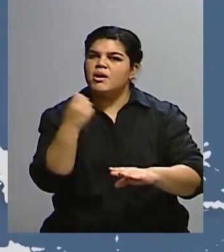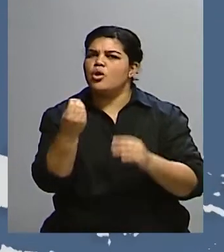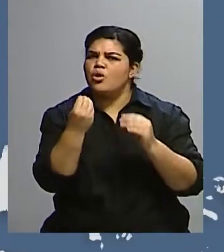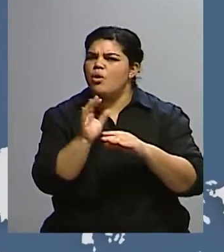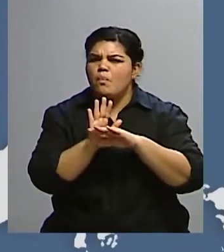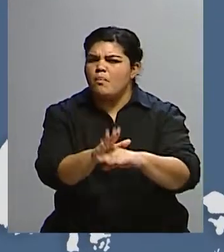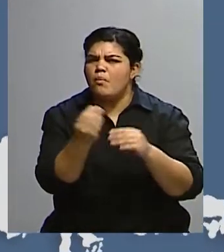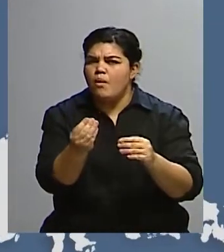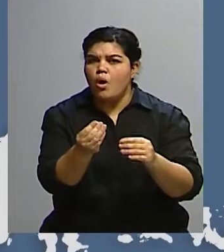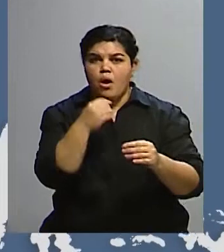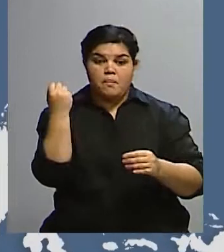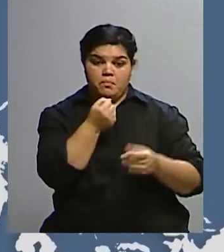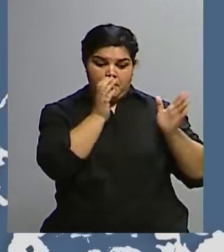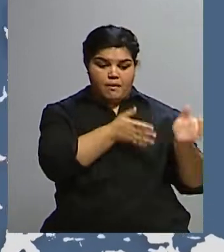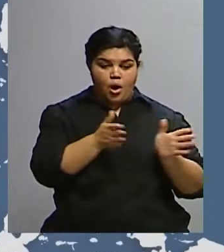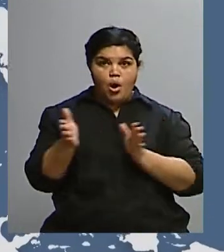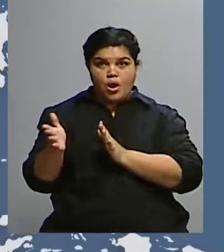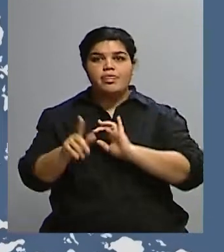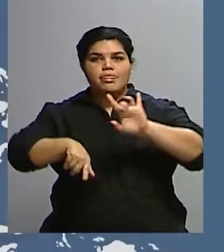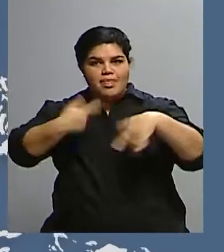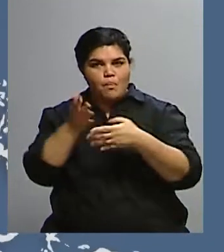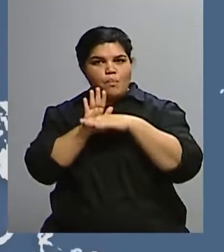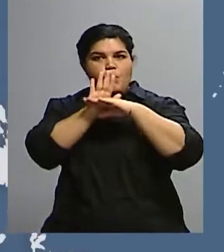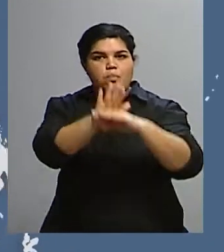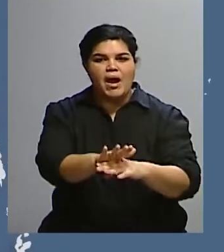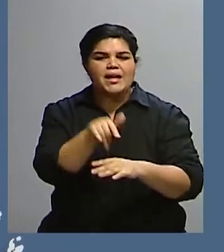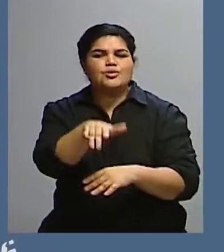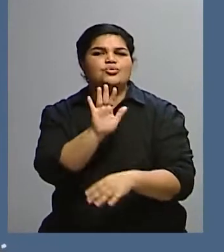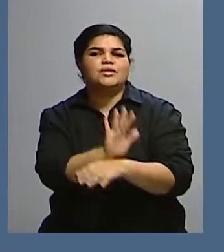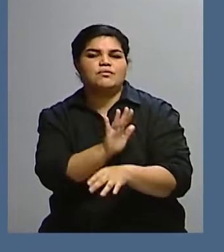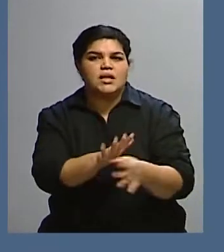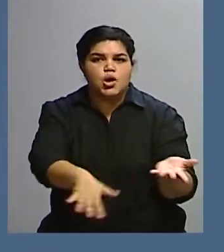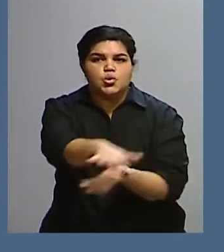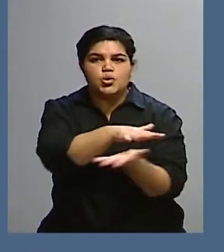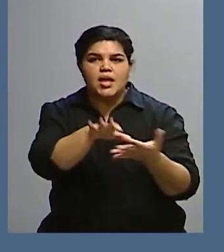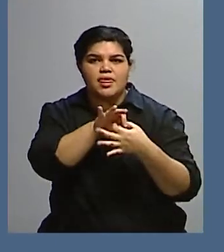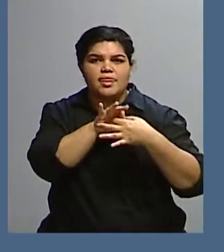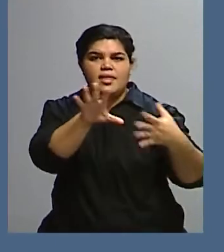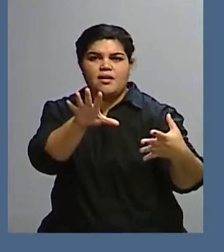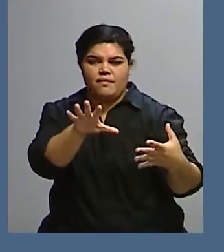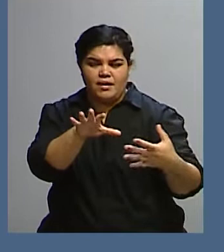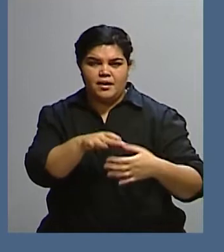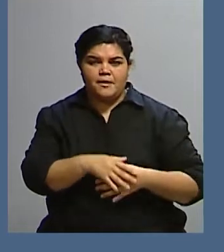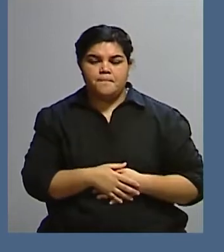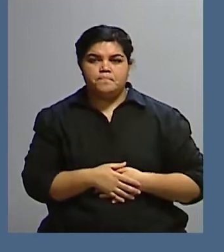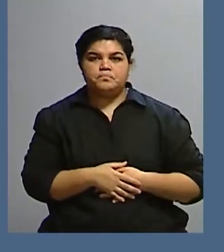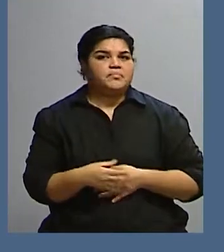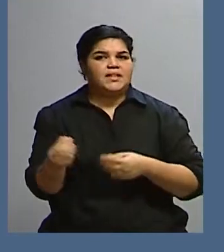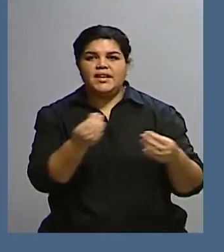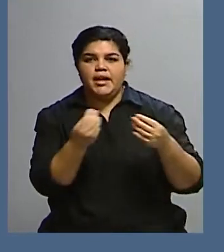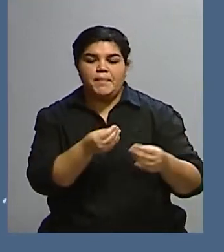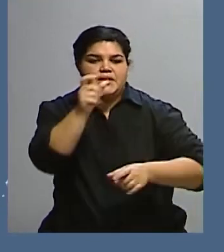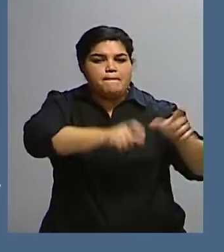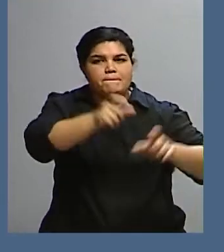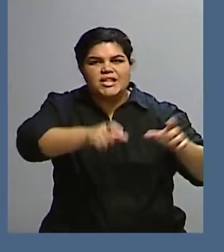Y tal vez eso es lo que puede abrir puertas de libertad para que las personas, ¿no es cierto?, que están en situación